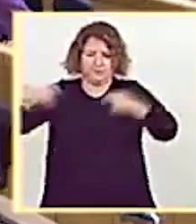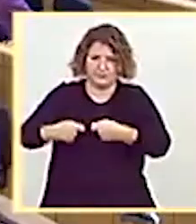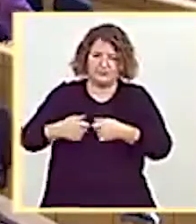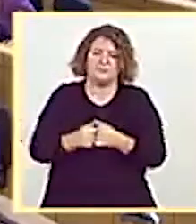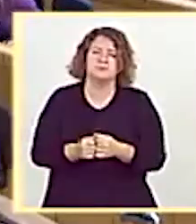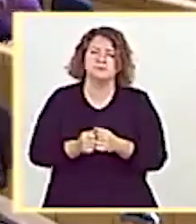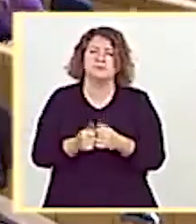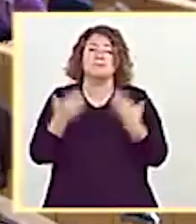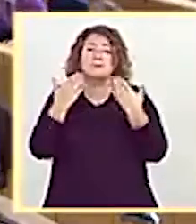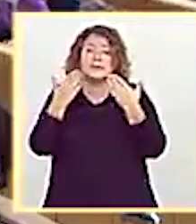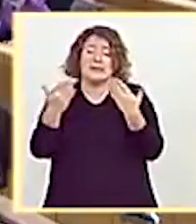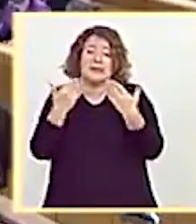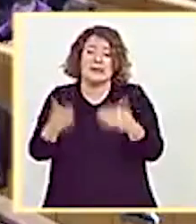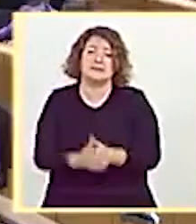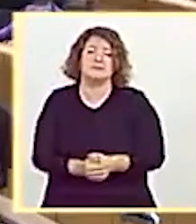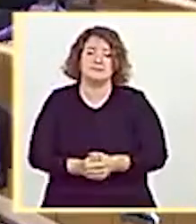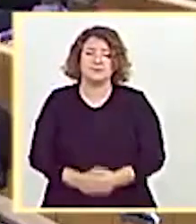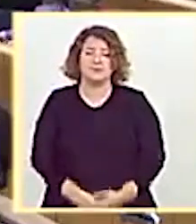presidenta, tercera del Gobierno.